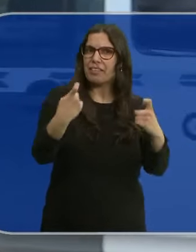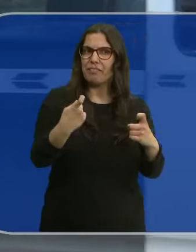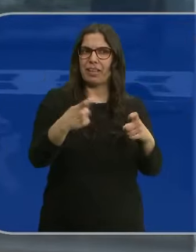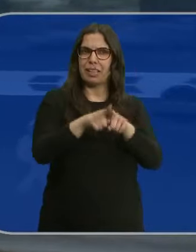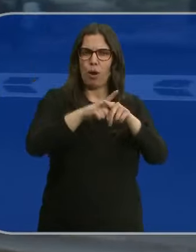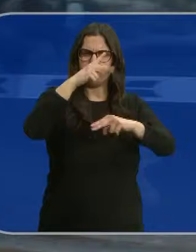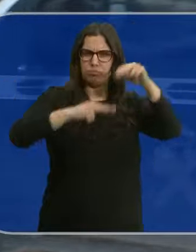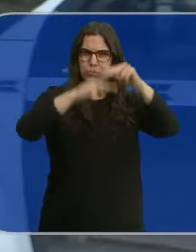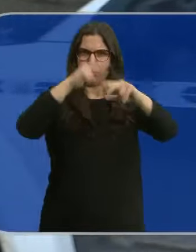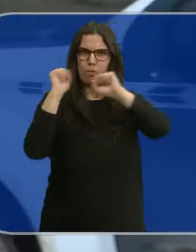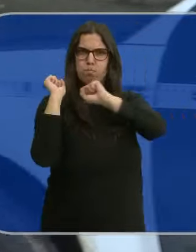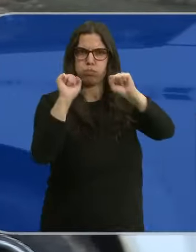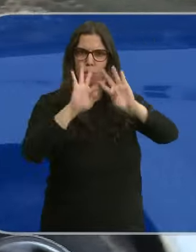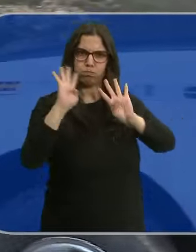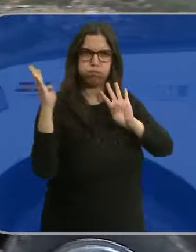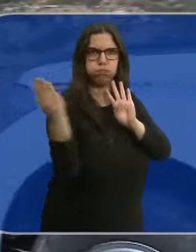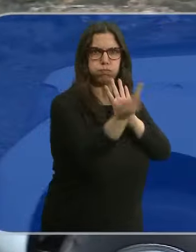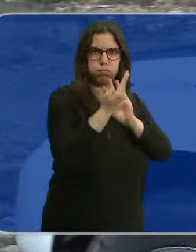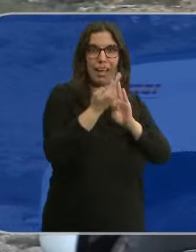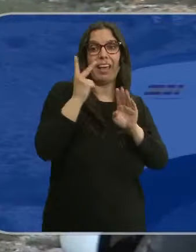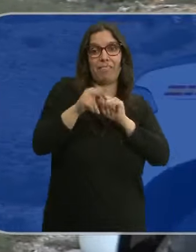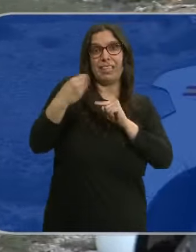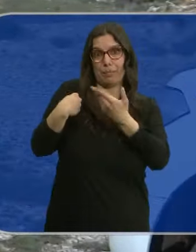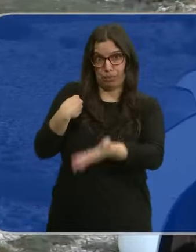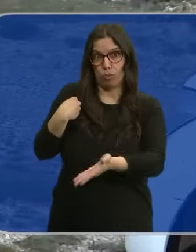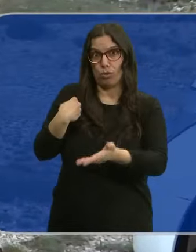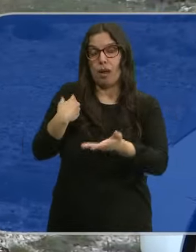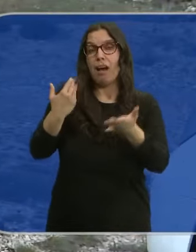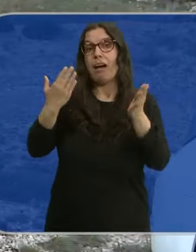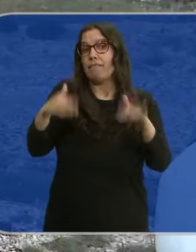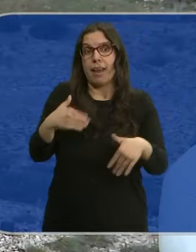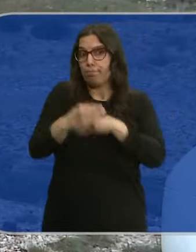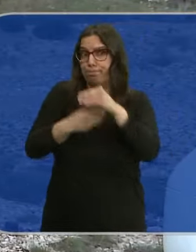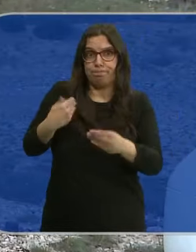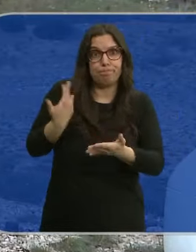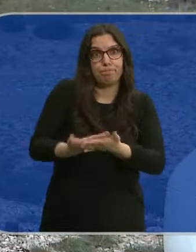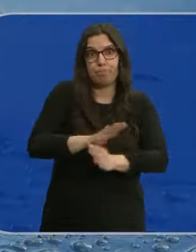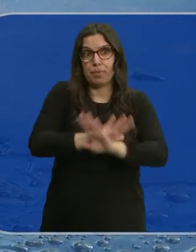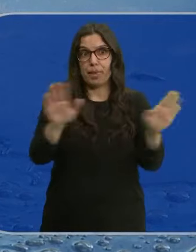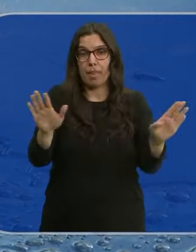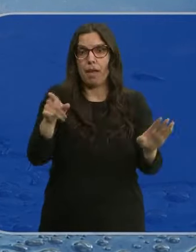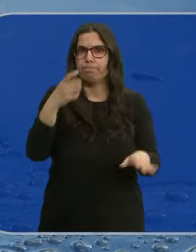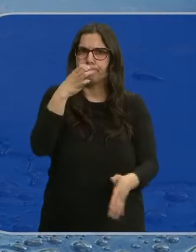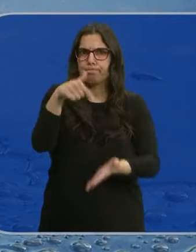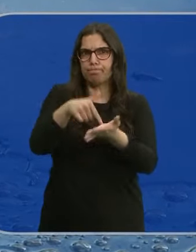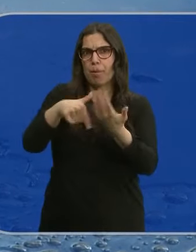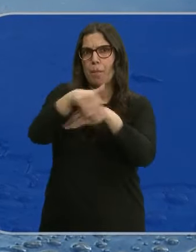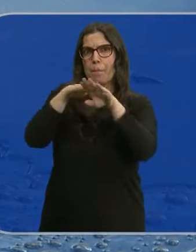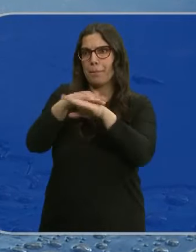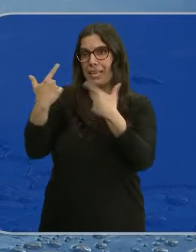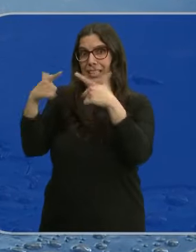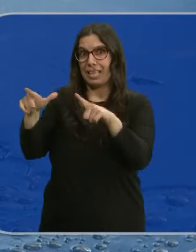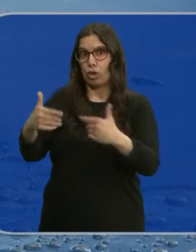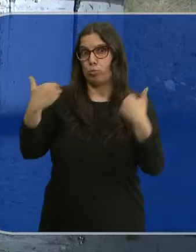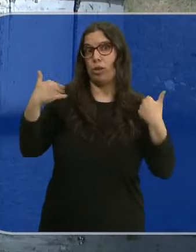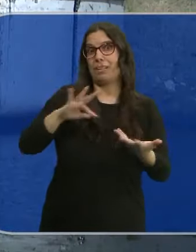construir un muro de contención para evitar un vertido como el que se ha producido. Sin embargo, nada se ha hecho y Carlos Gallo reclama al Ministerio para la